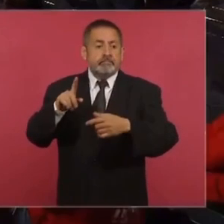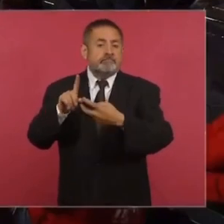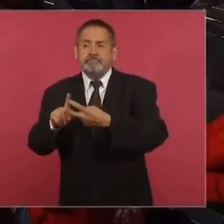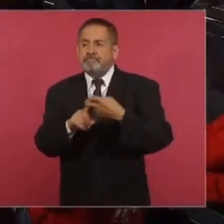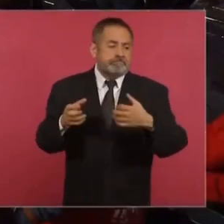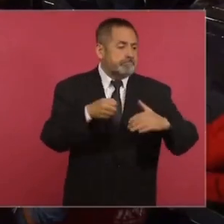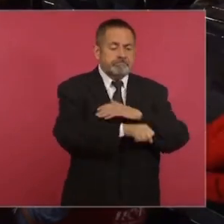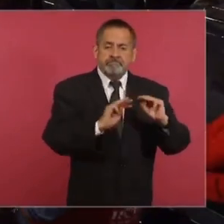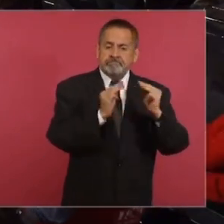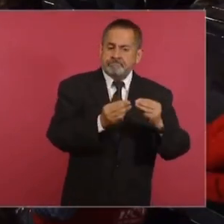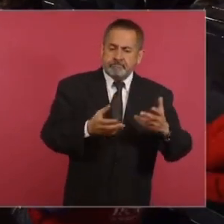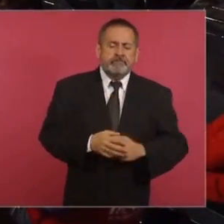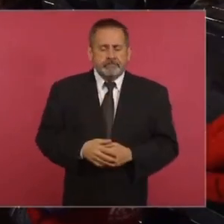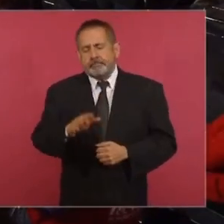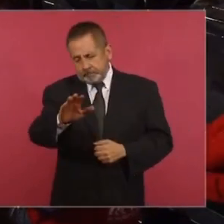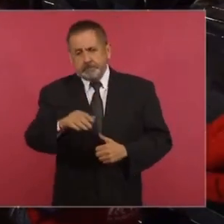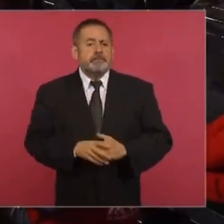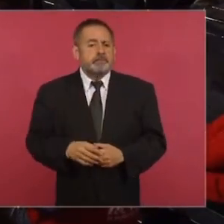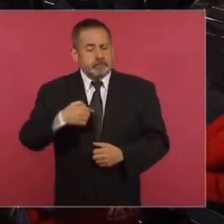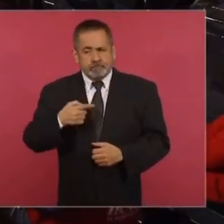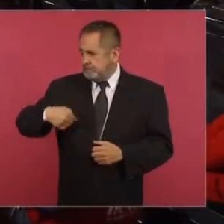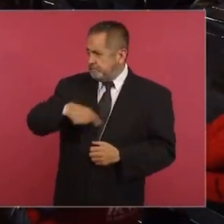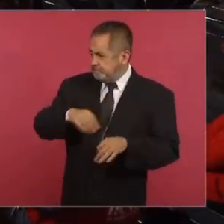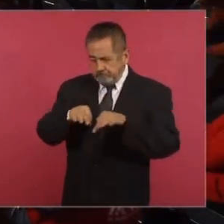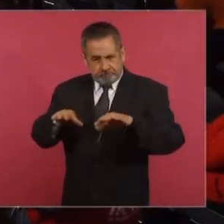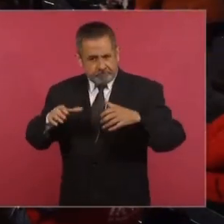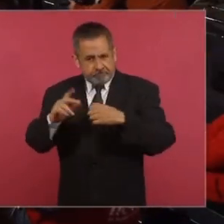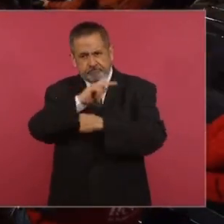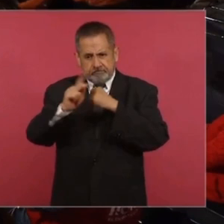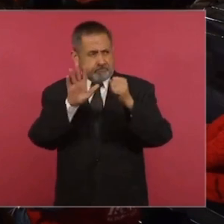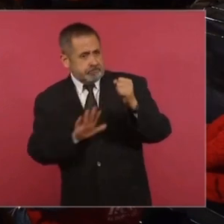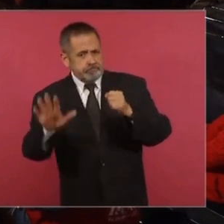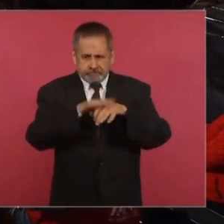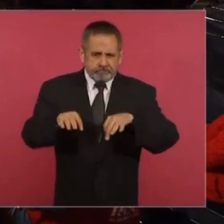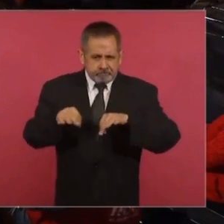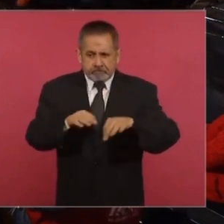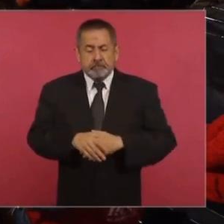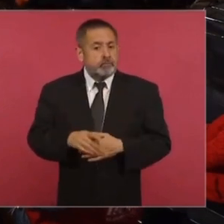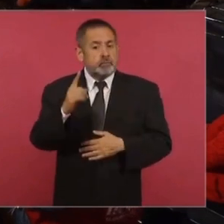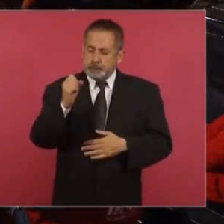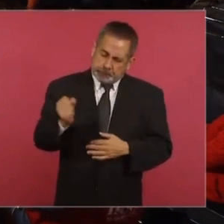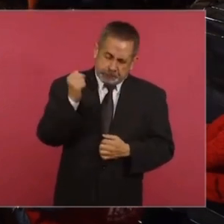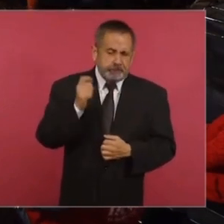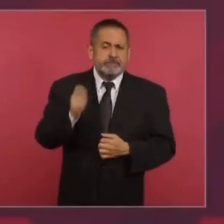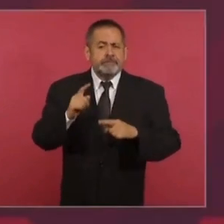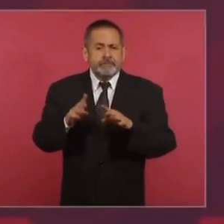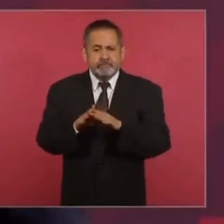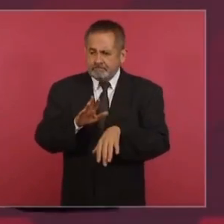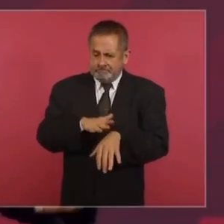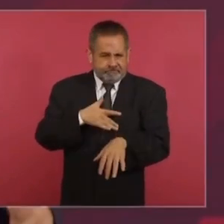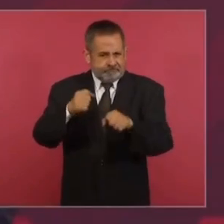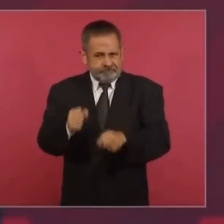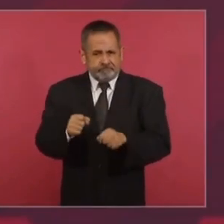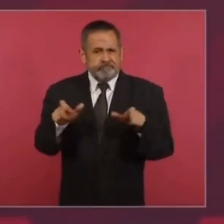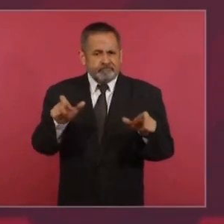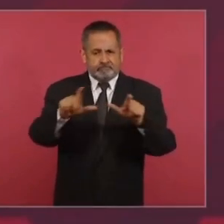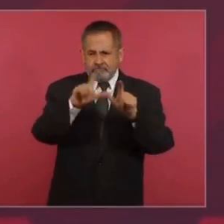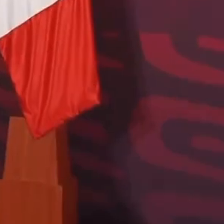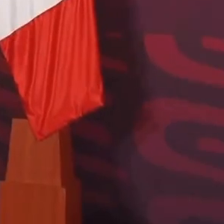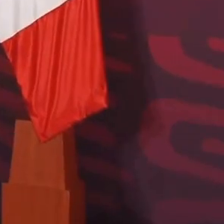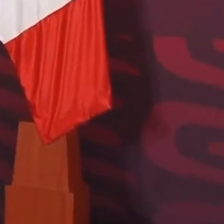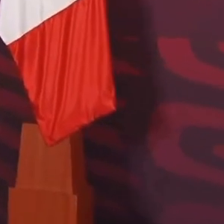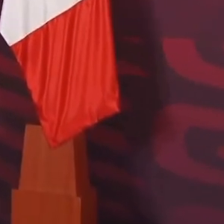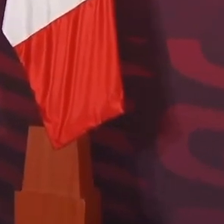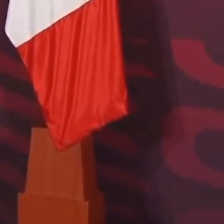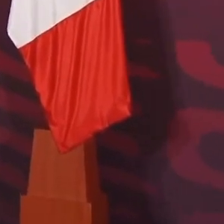hechos. Bueno, estamos trabajando en todo el país. Afortunadamente ya se está consolidando la Guardia Nacional.